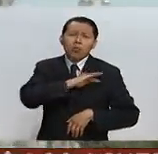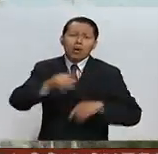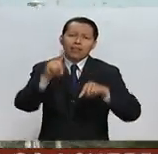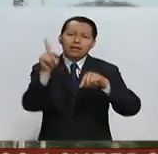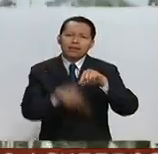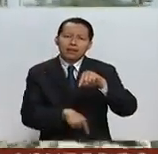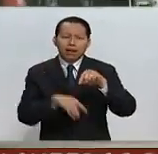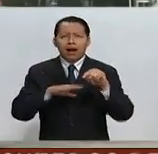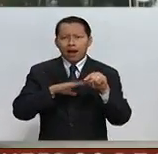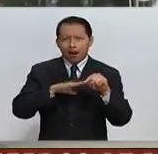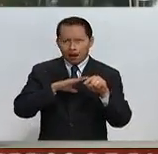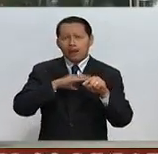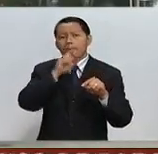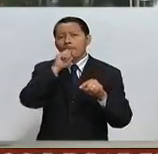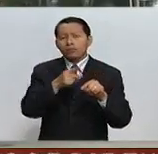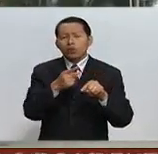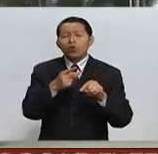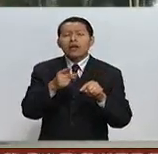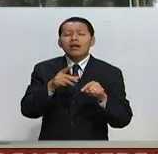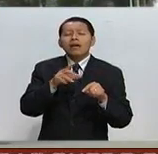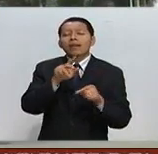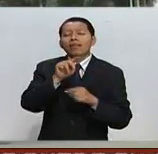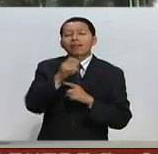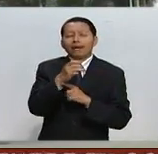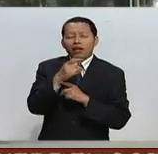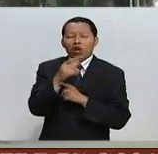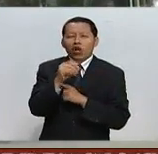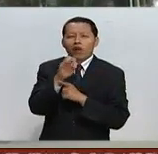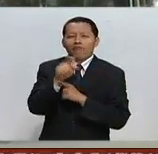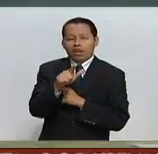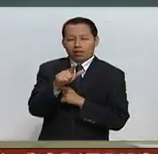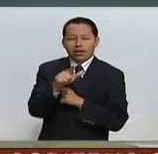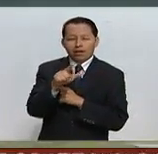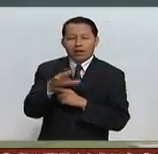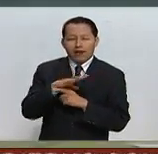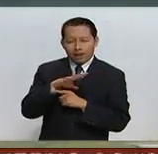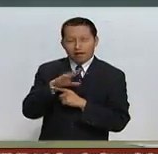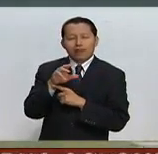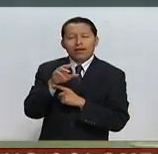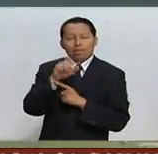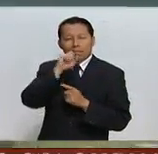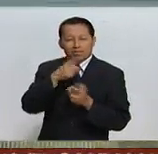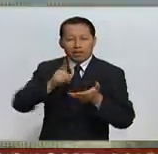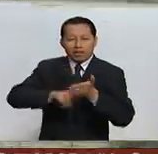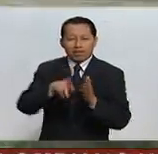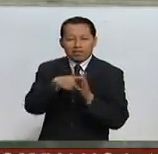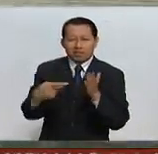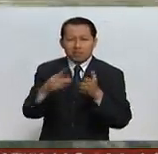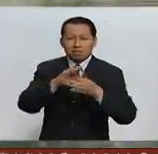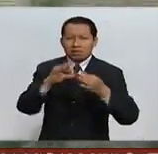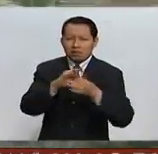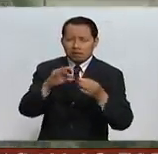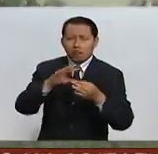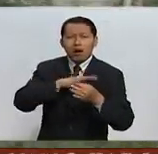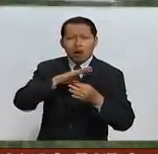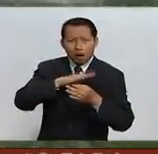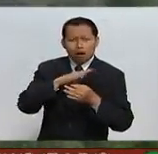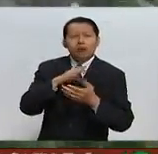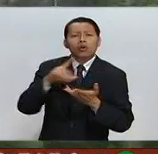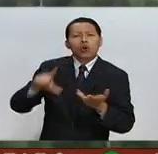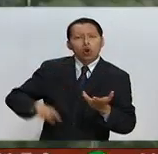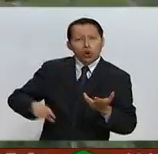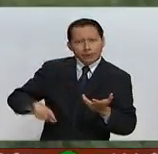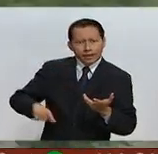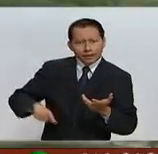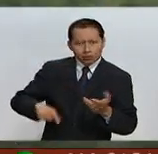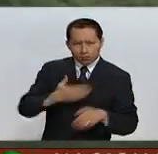artículo publicado este jueves en el diario canadiense The Globe and Mail. De acuerdo con fuentes oficiales, ojo, el gobierno del